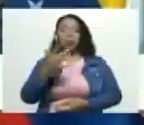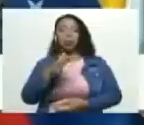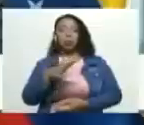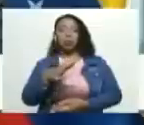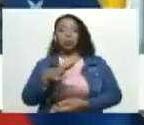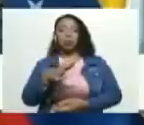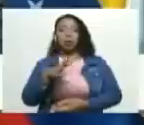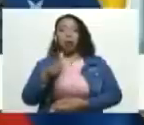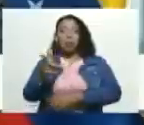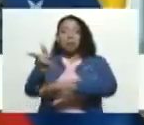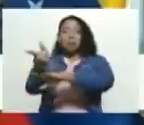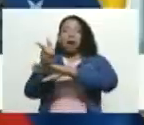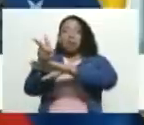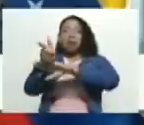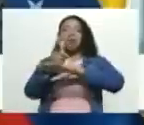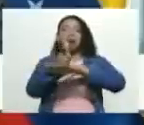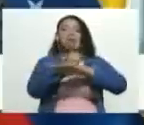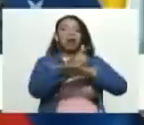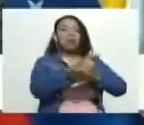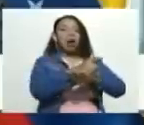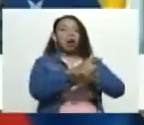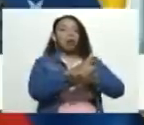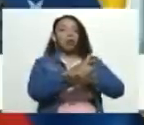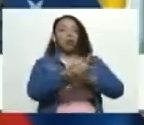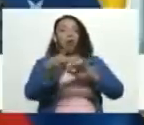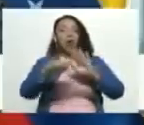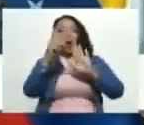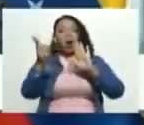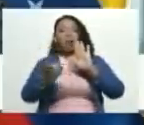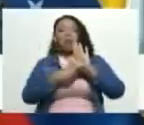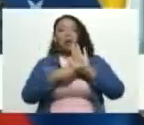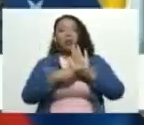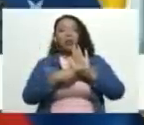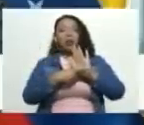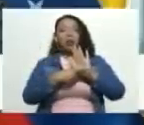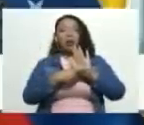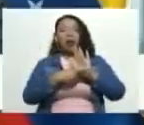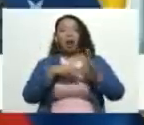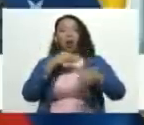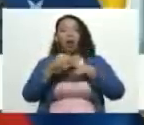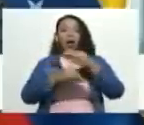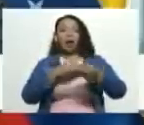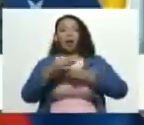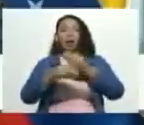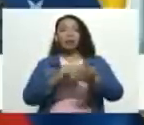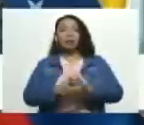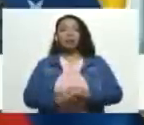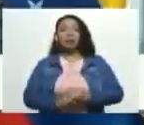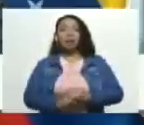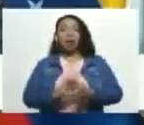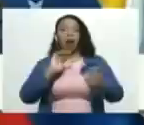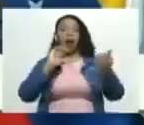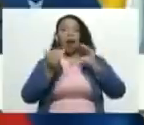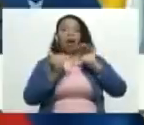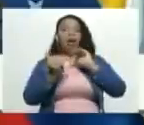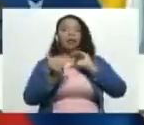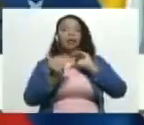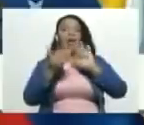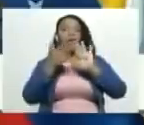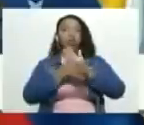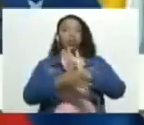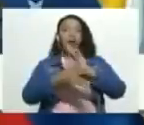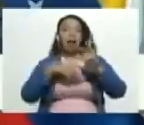tiroteado un balazo certero a lo que implicaría la ética en la política